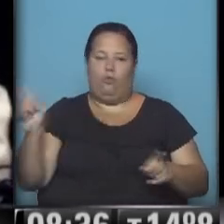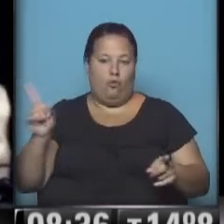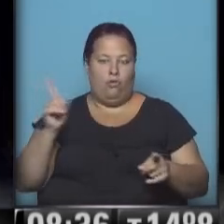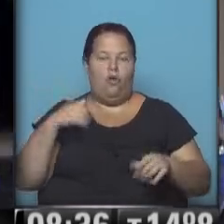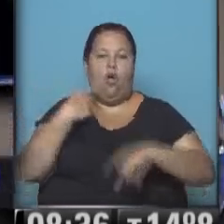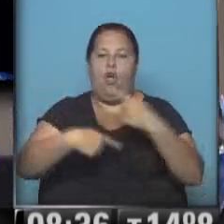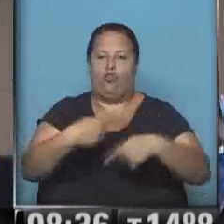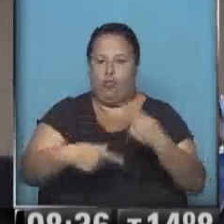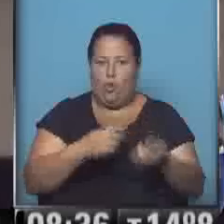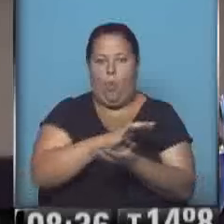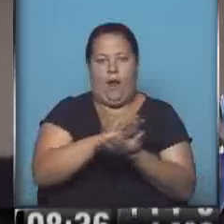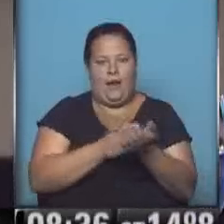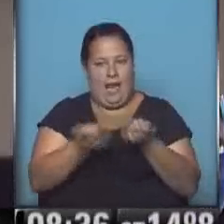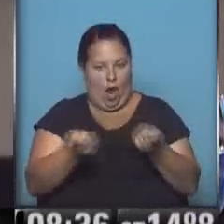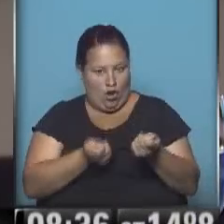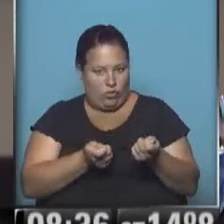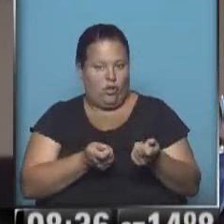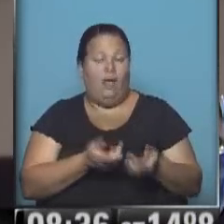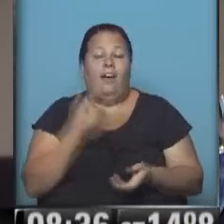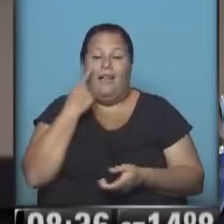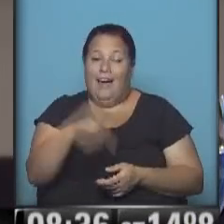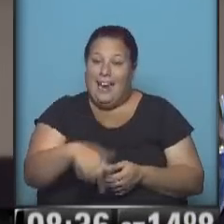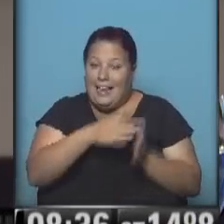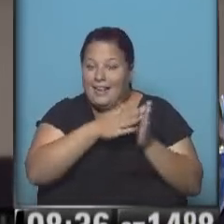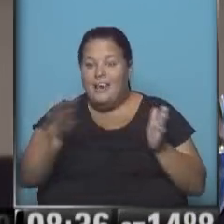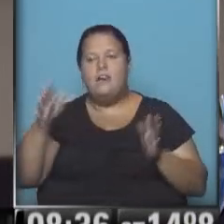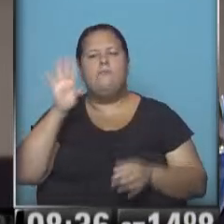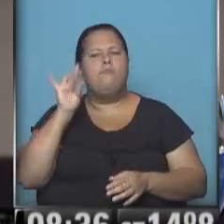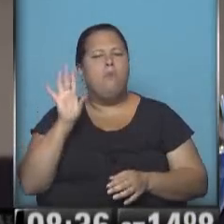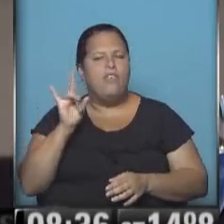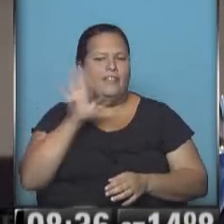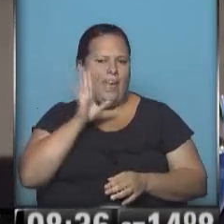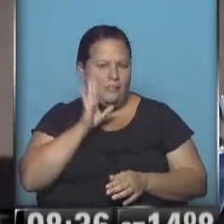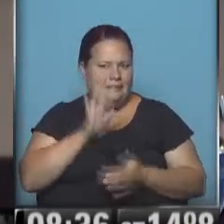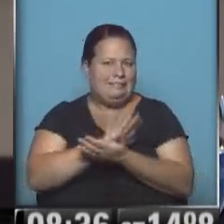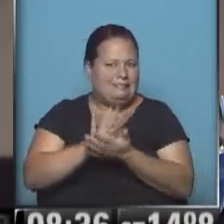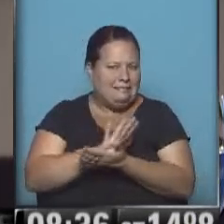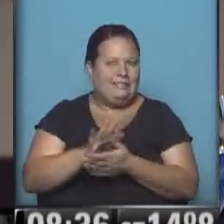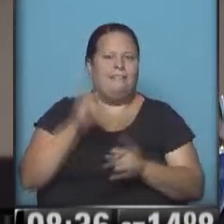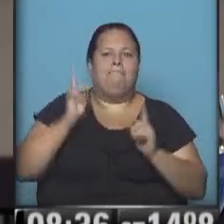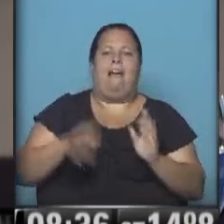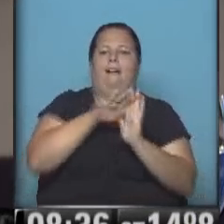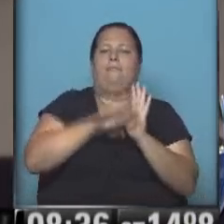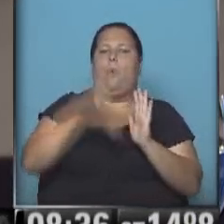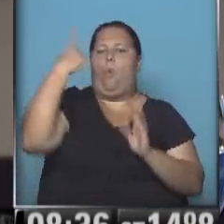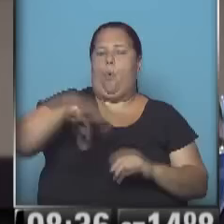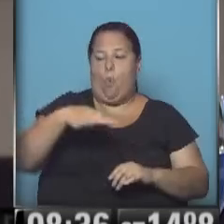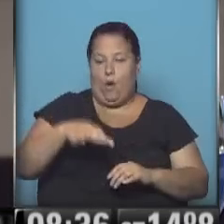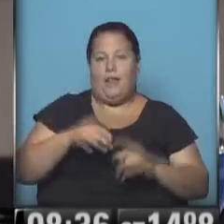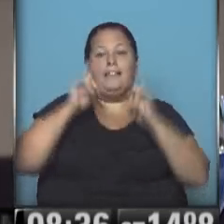a avanzar en la negociación. Es decir, como estamos viendo, le está haciendo muy difícil a Estados Unidos imponer su agenda unilateral.